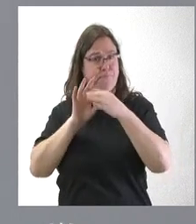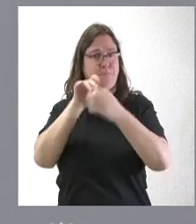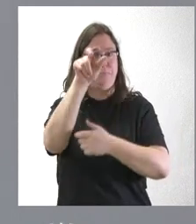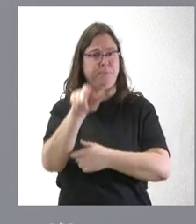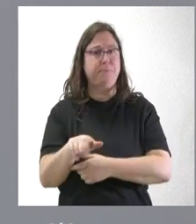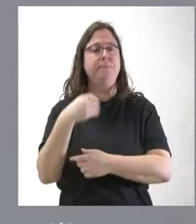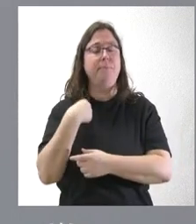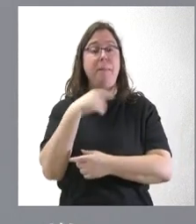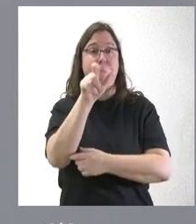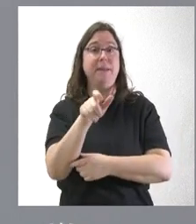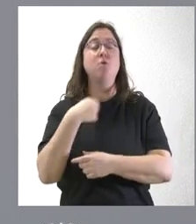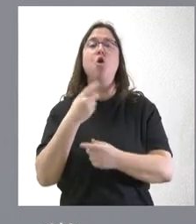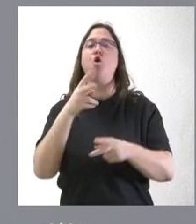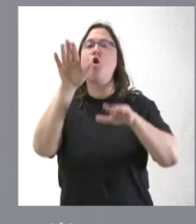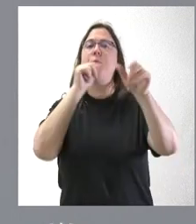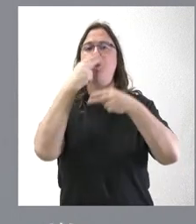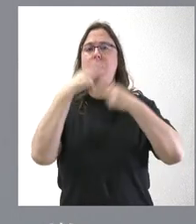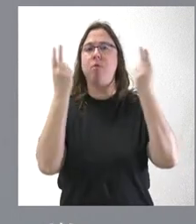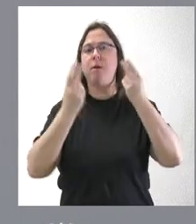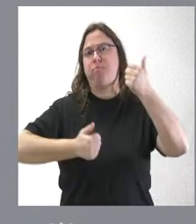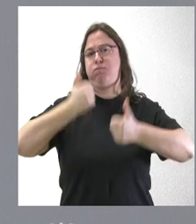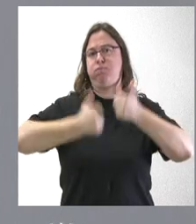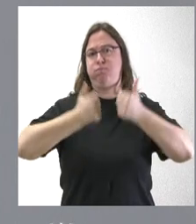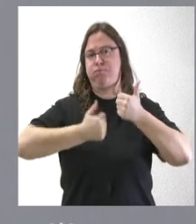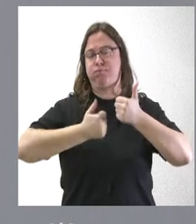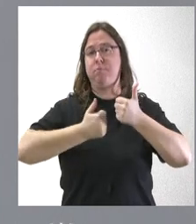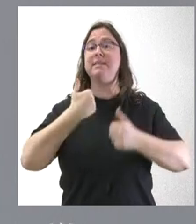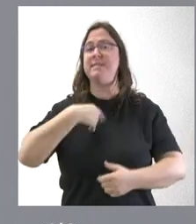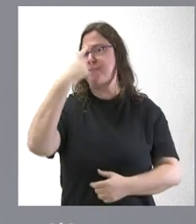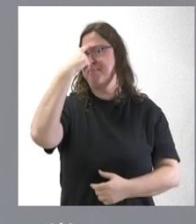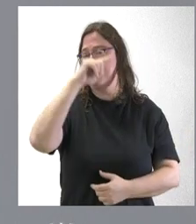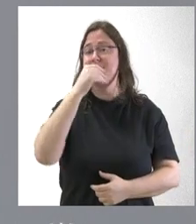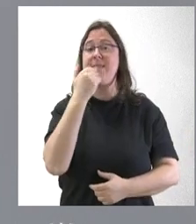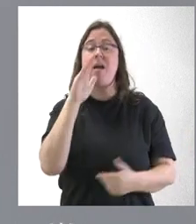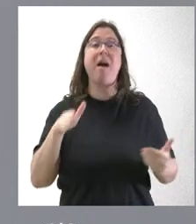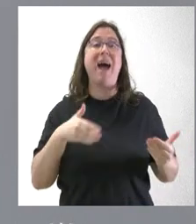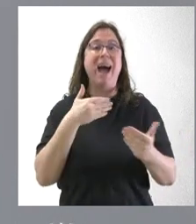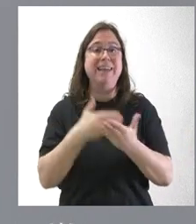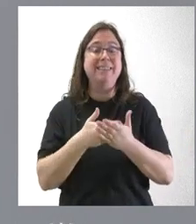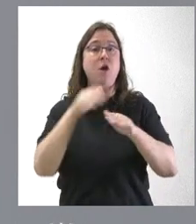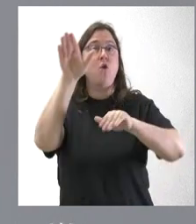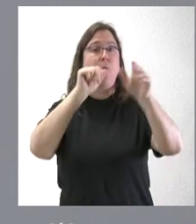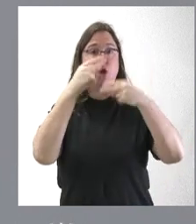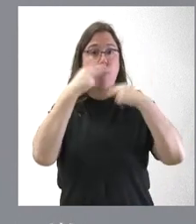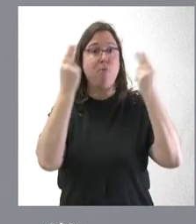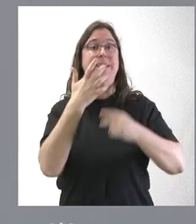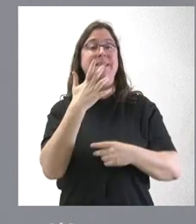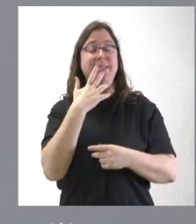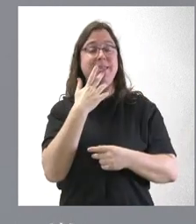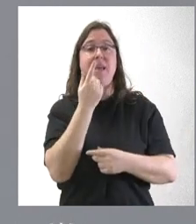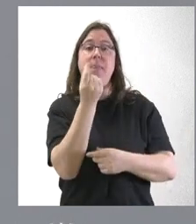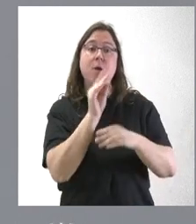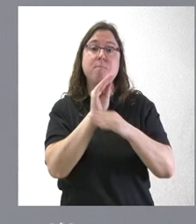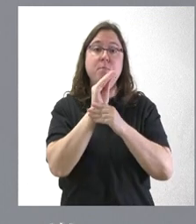Es una convocatoria pública en concurrencia y ya saben ustedes que incluso en las convocatorias públicas, cuando el importe individual de una